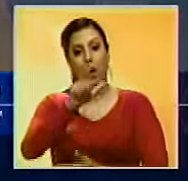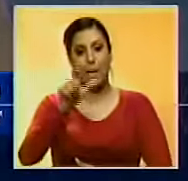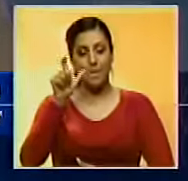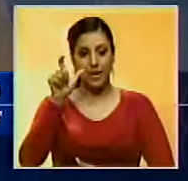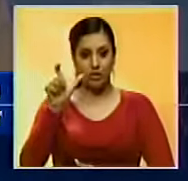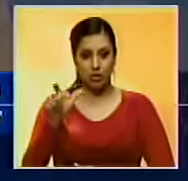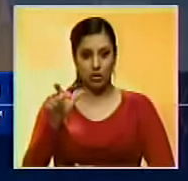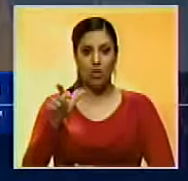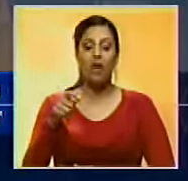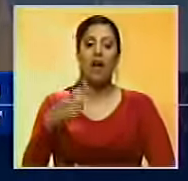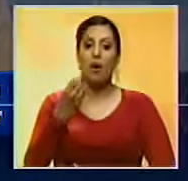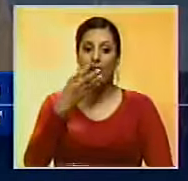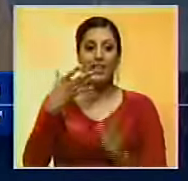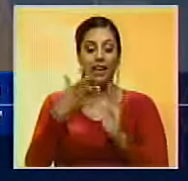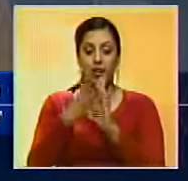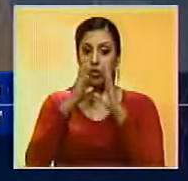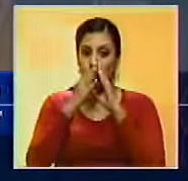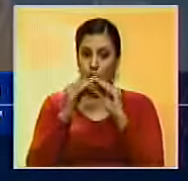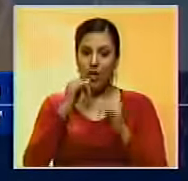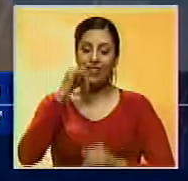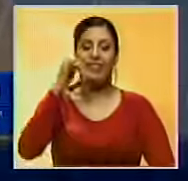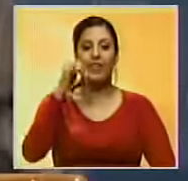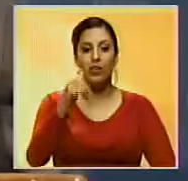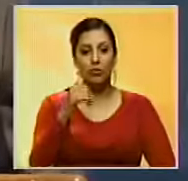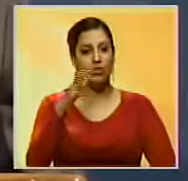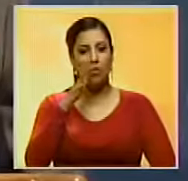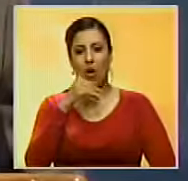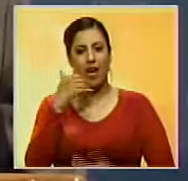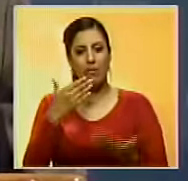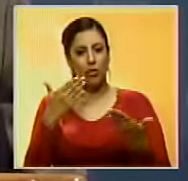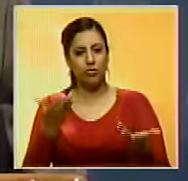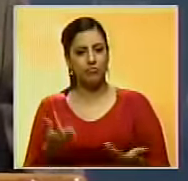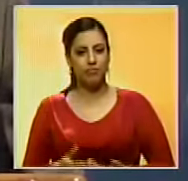naciones. Apuntó que todas las denuncias carecen de fundamento.